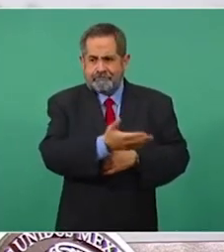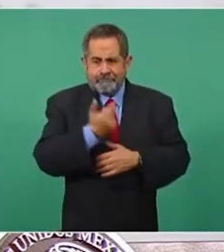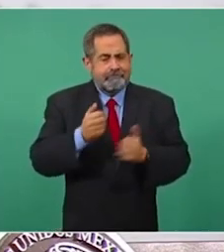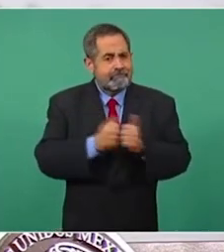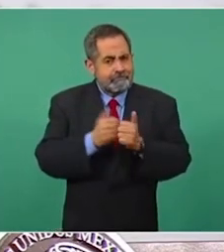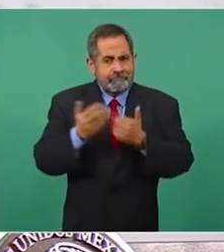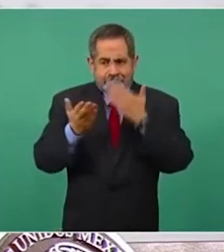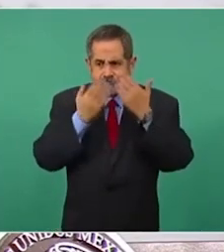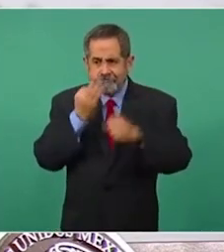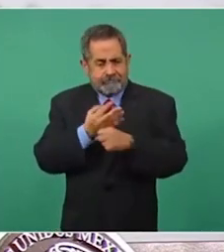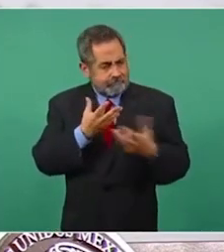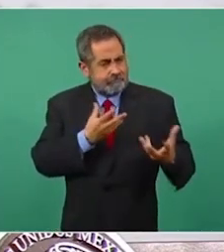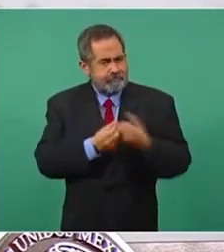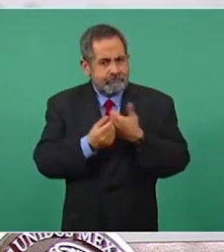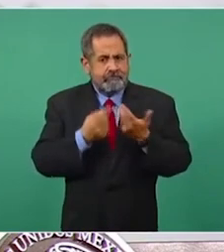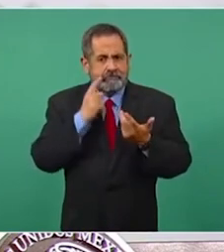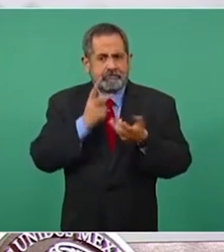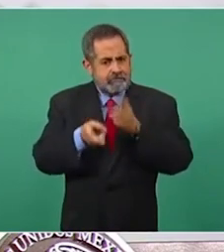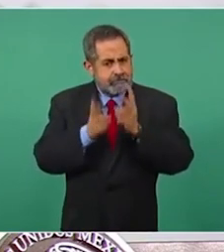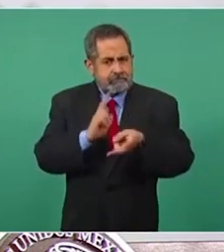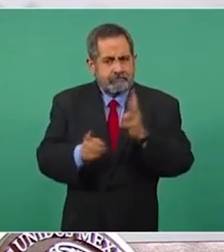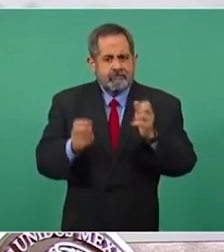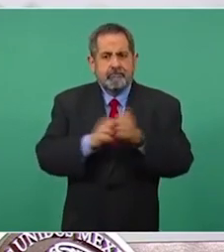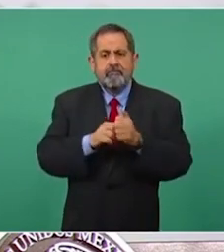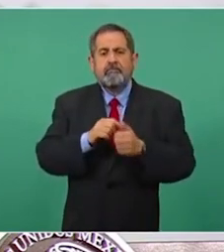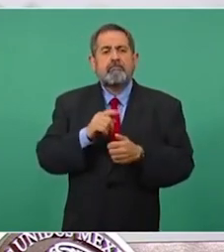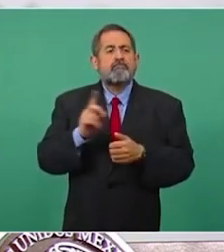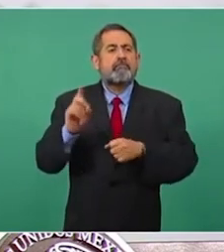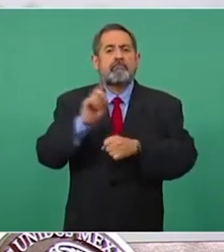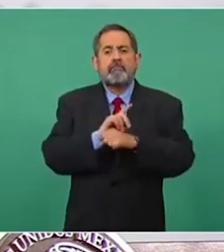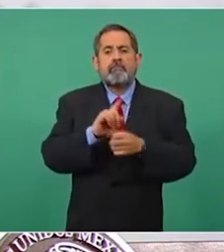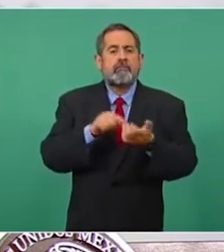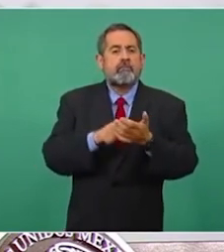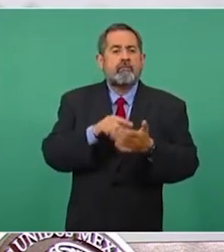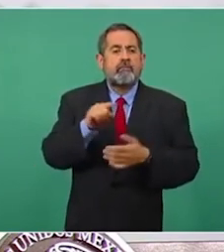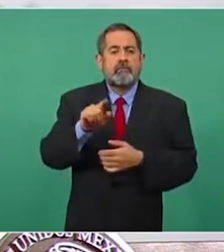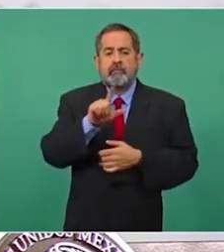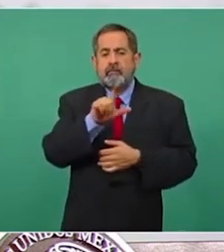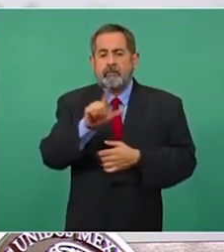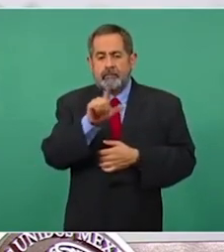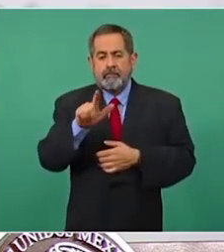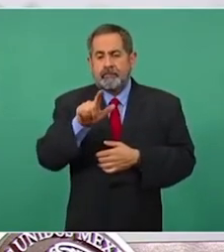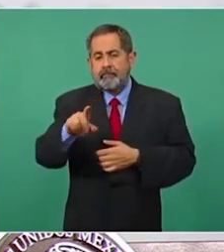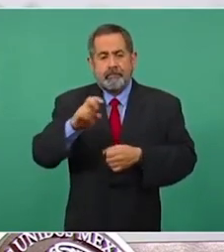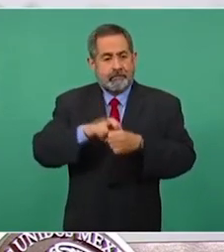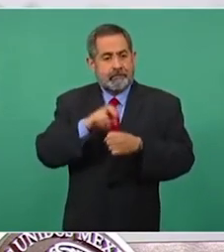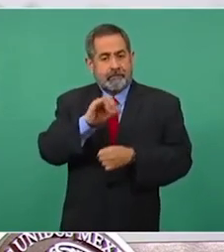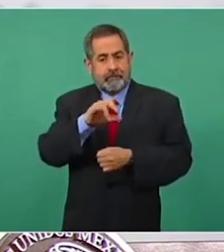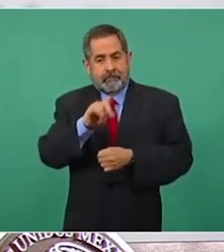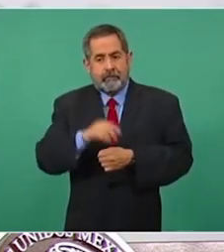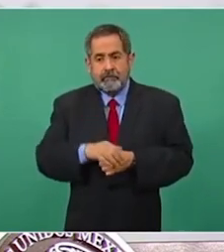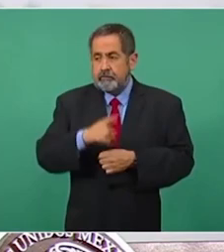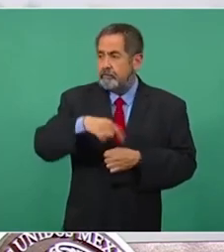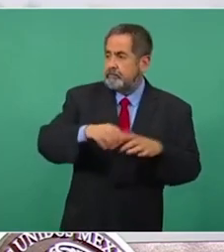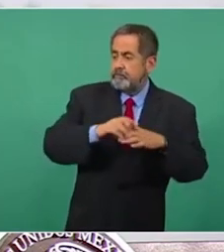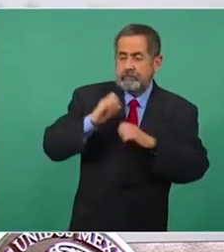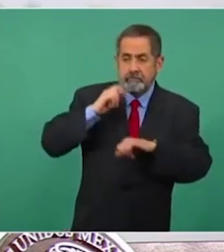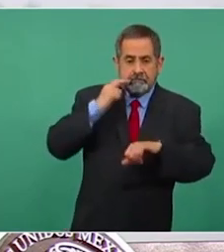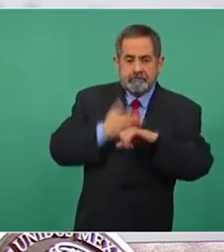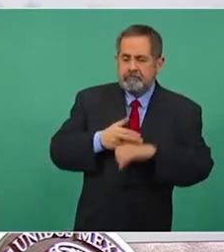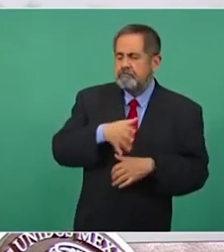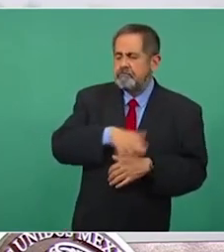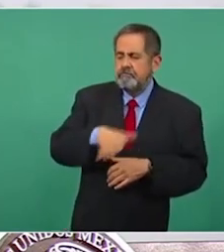los estudiantes. Les propuso reunirse el lunes 17 en el SIDE. Los voceros de los estudiantes condicionaron esta